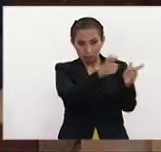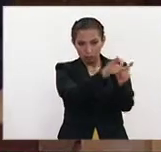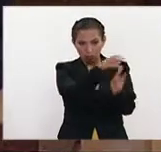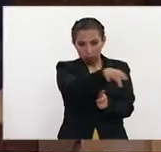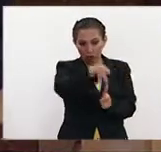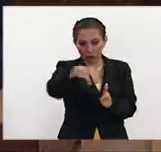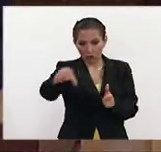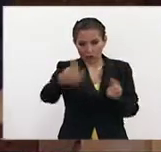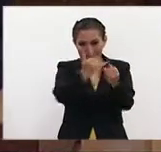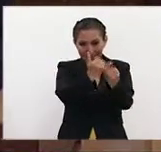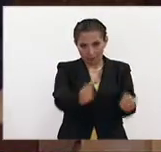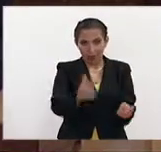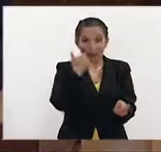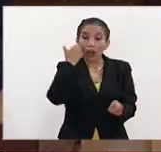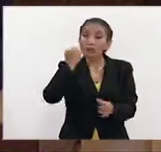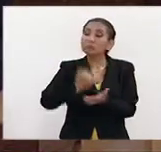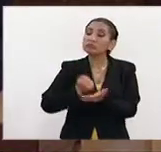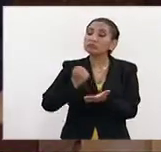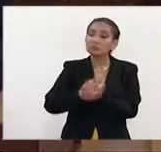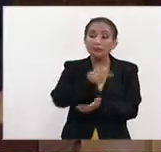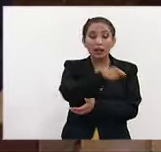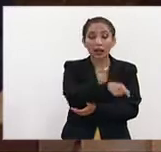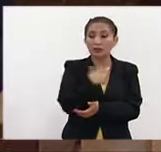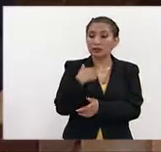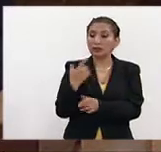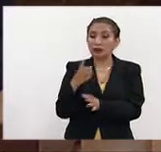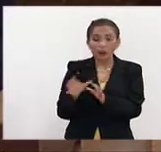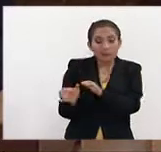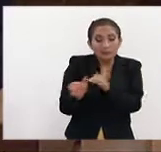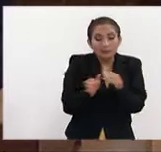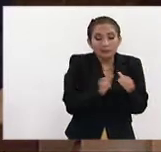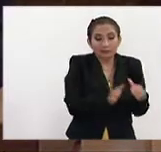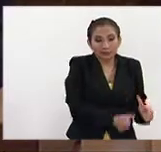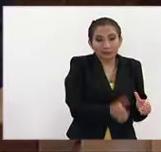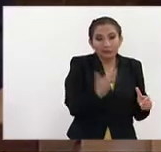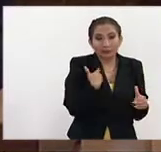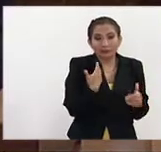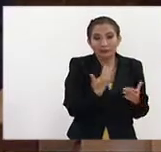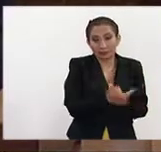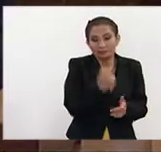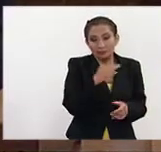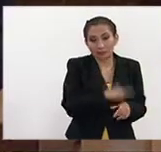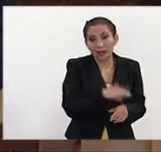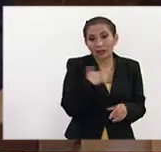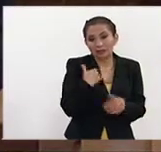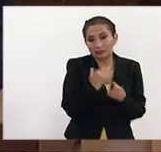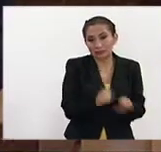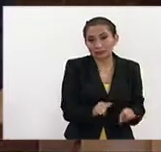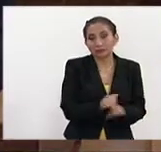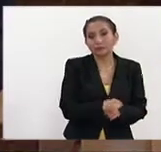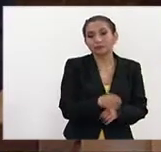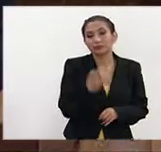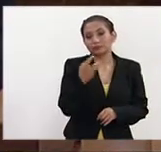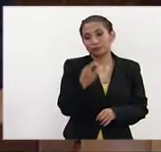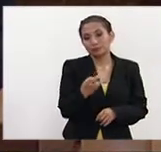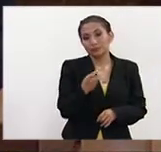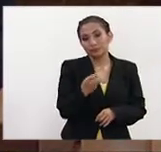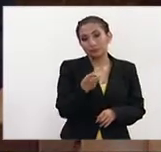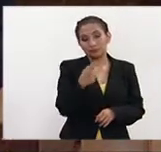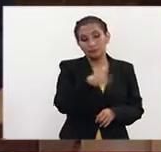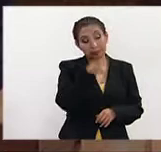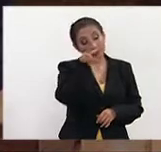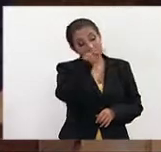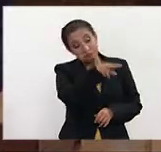del Frente Independentista es la de obtener más votos de los que están obteniendo. Con lo cual, un